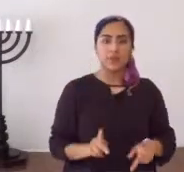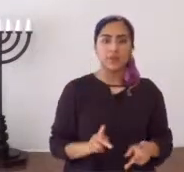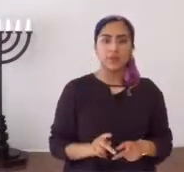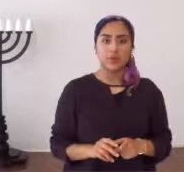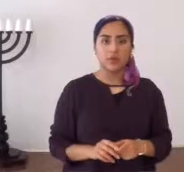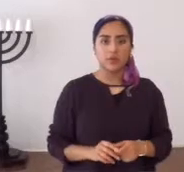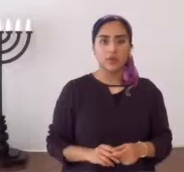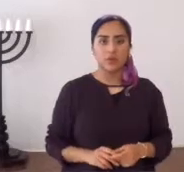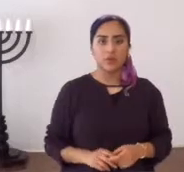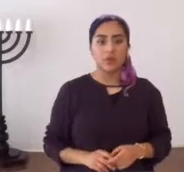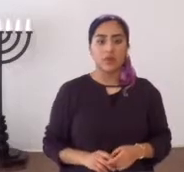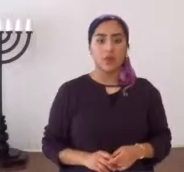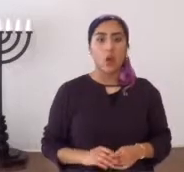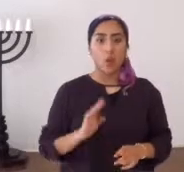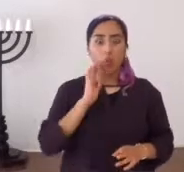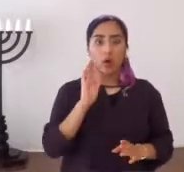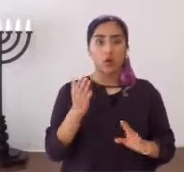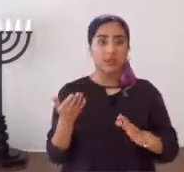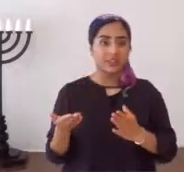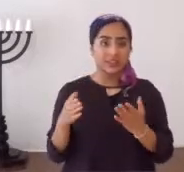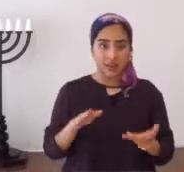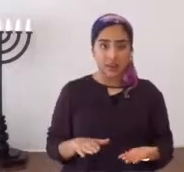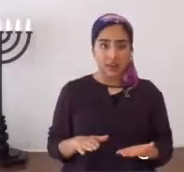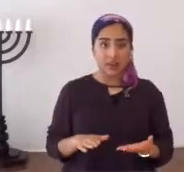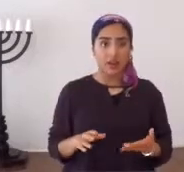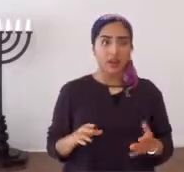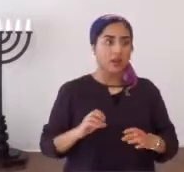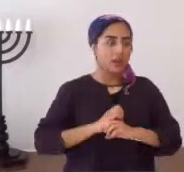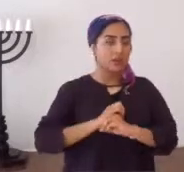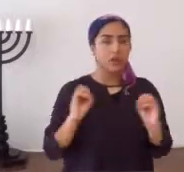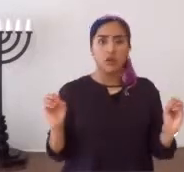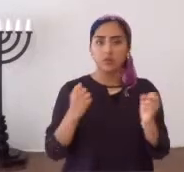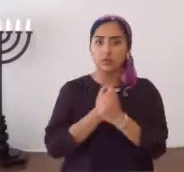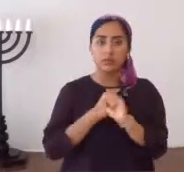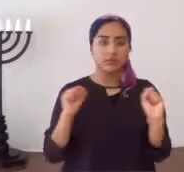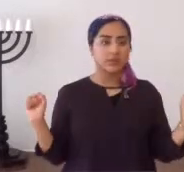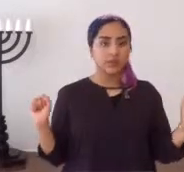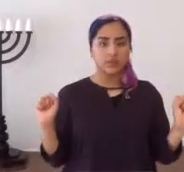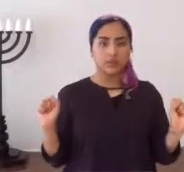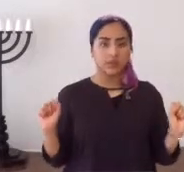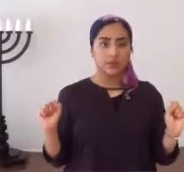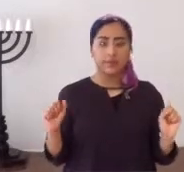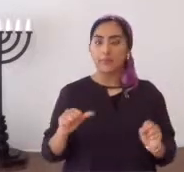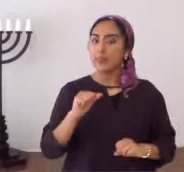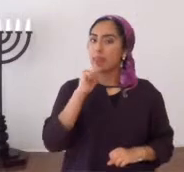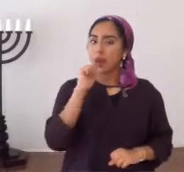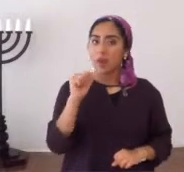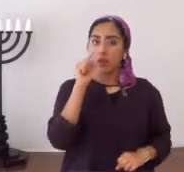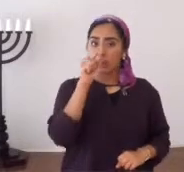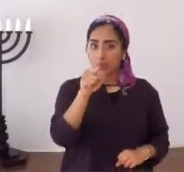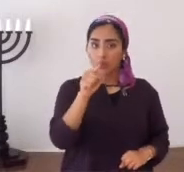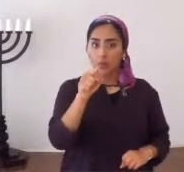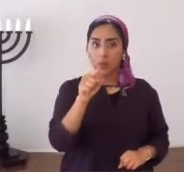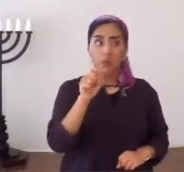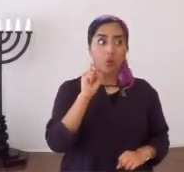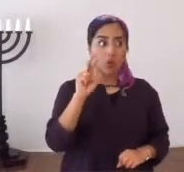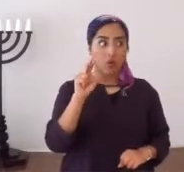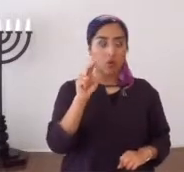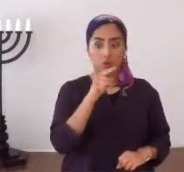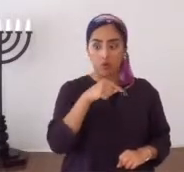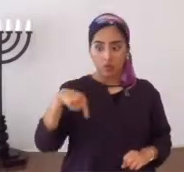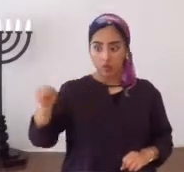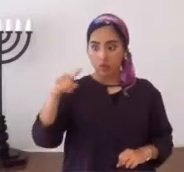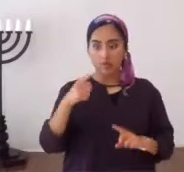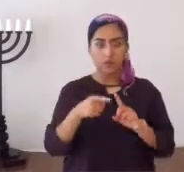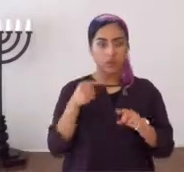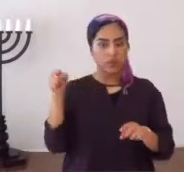de personas, escuchó usted bien, millones de personas, morirán, sin salvación, no sea usted,